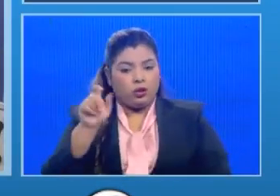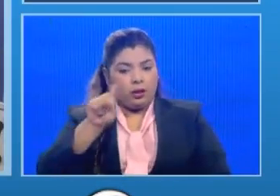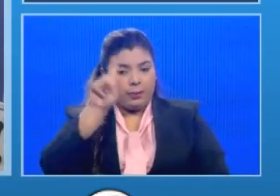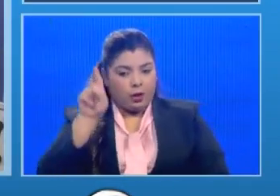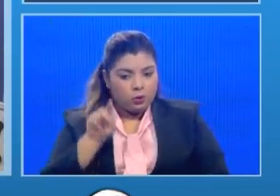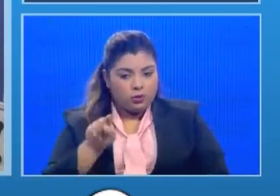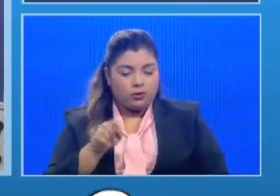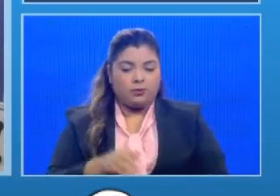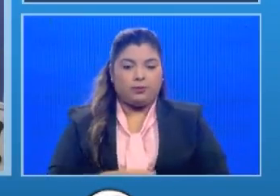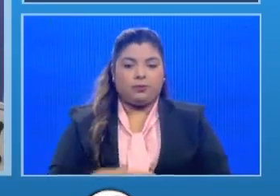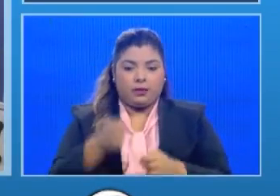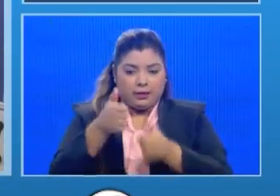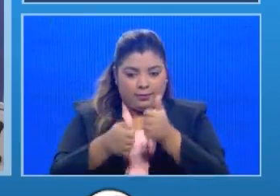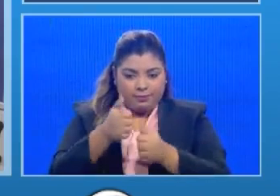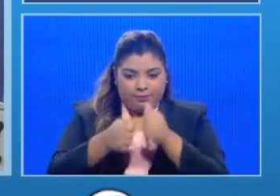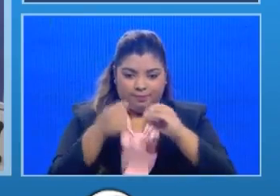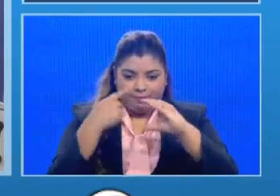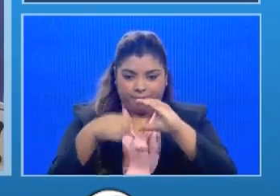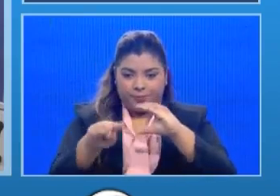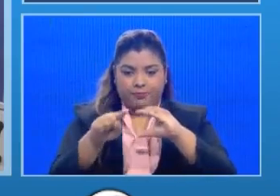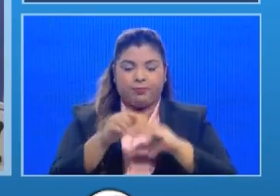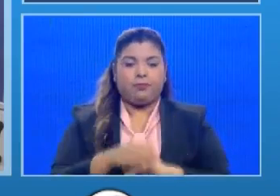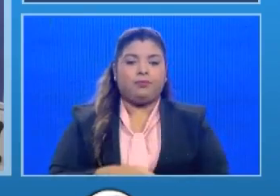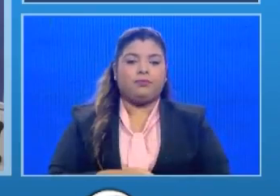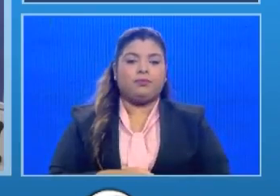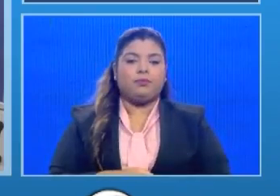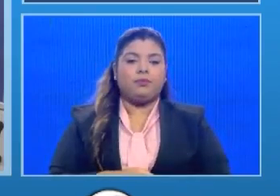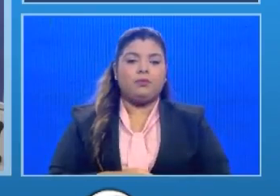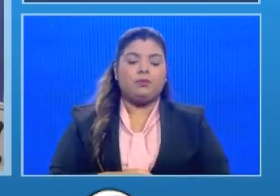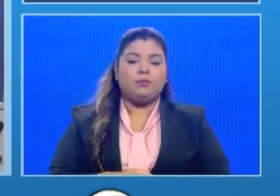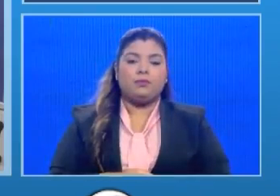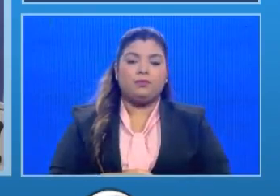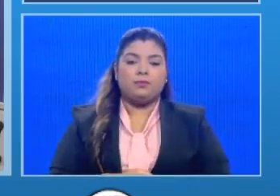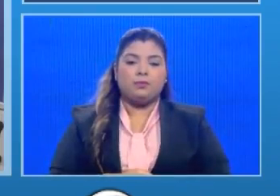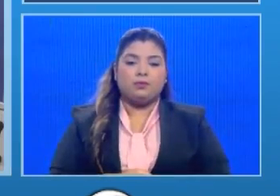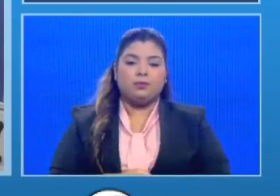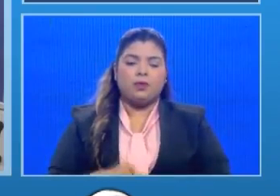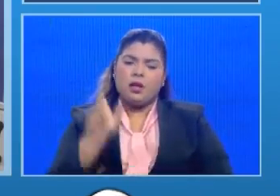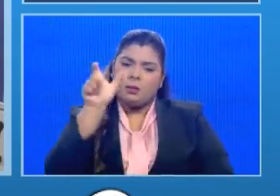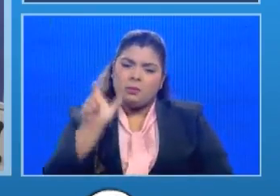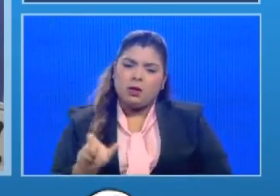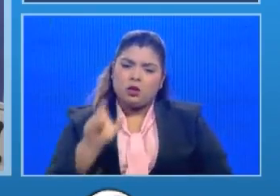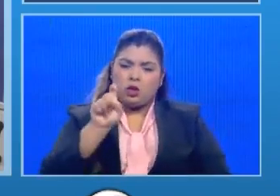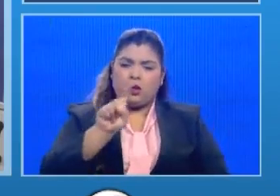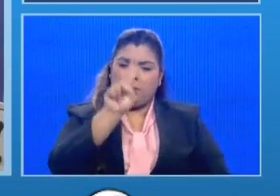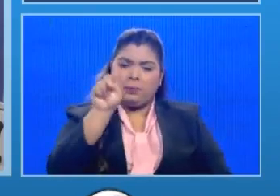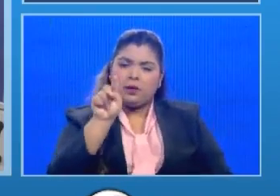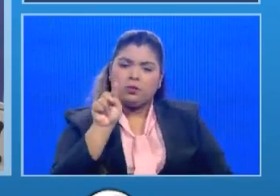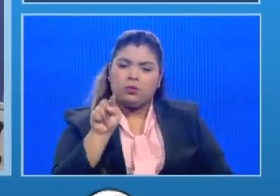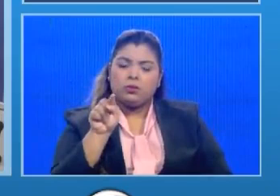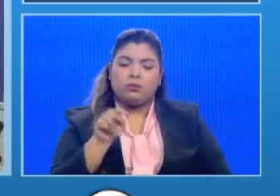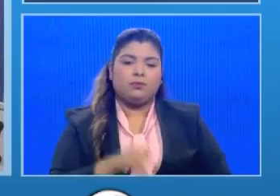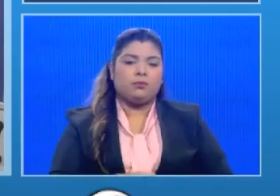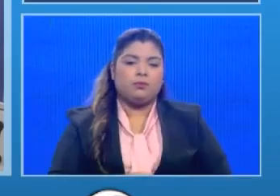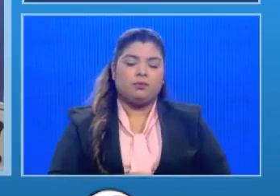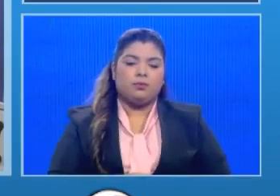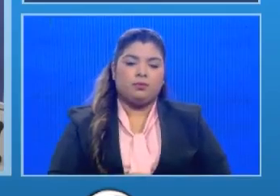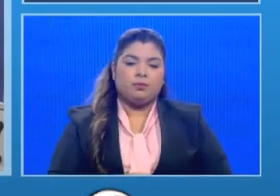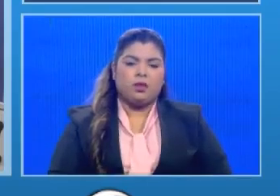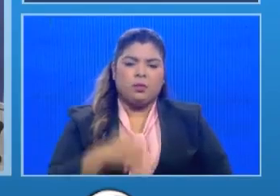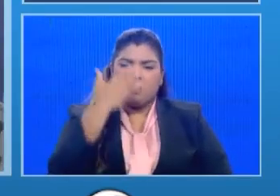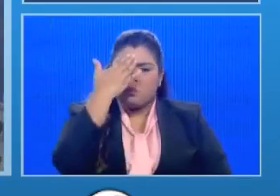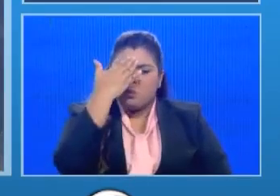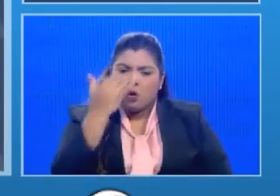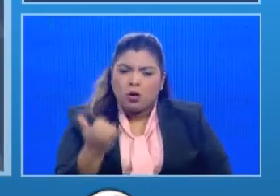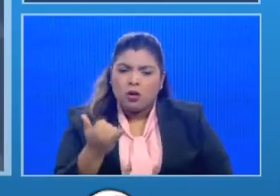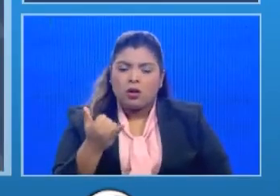sociales con el hashtag yo me informo PMA la primera persona ciudadana que nos pregunta es Anastasia Droham dice ¿por